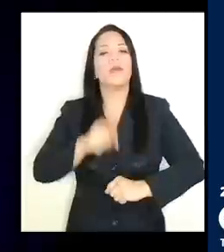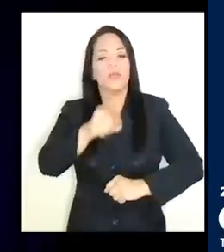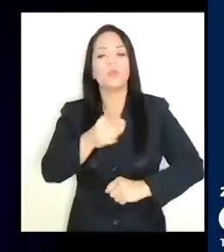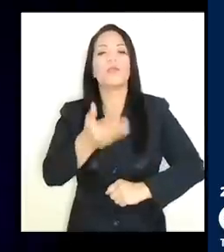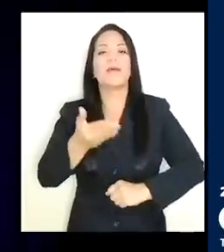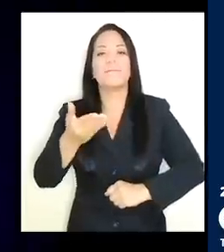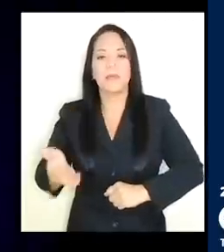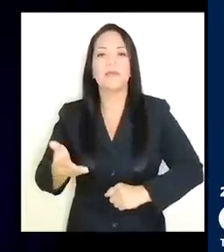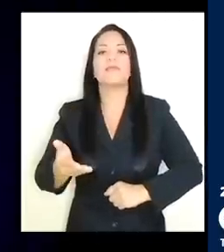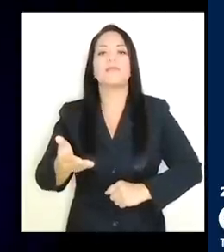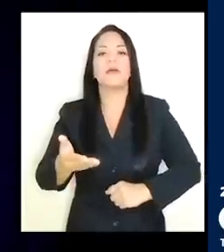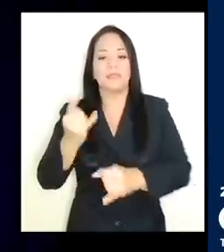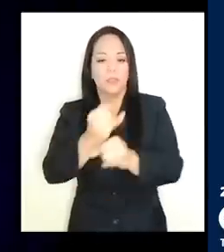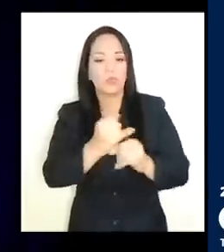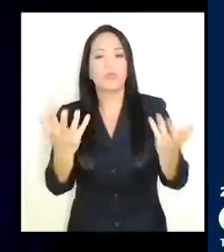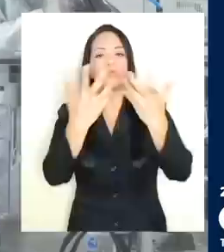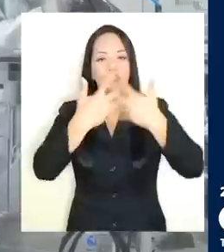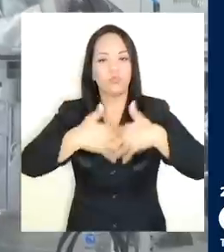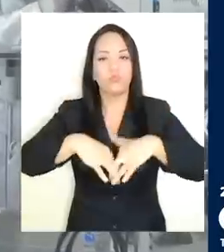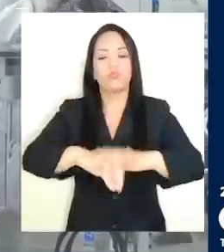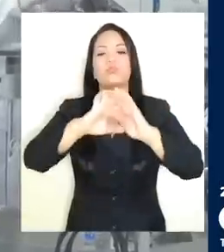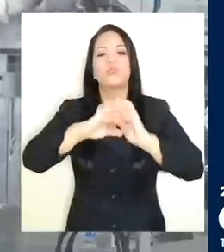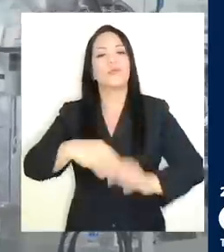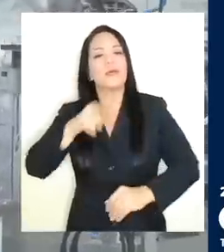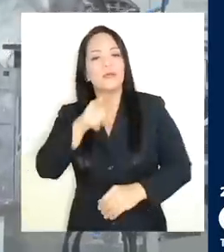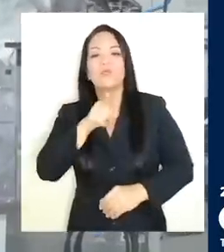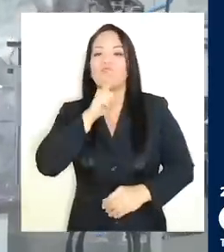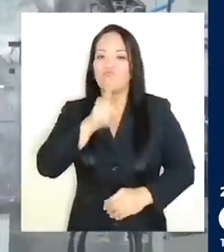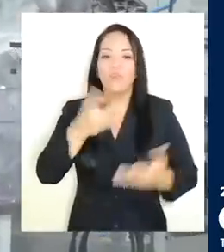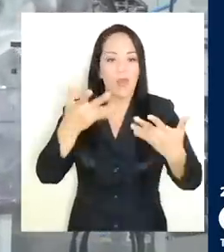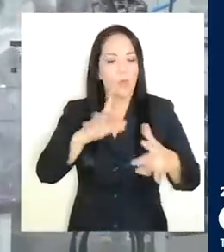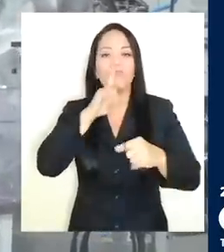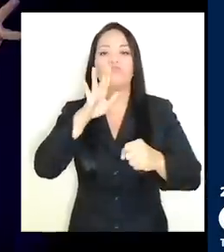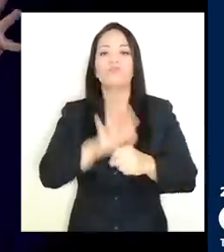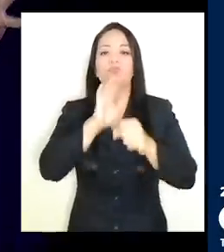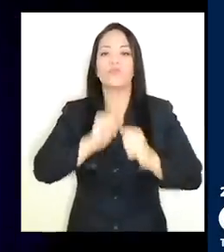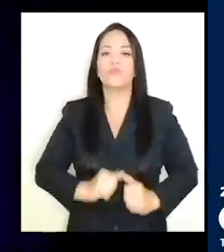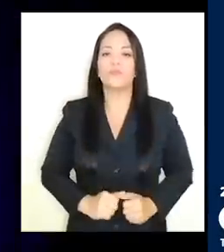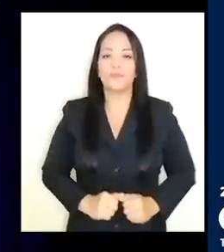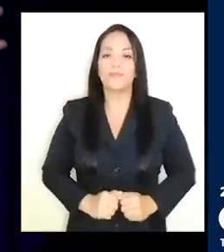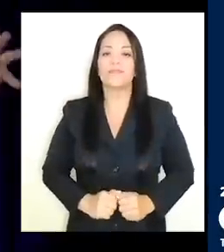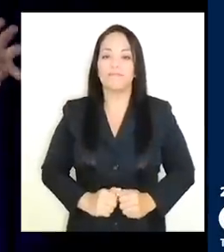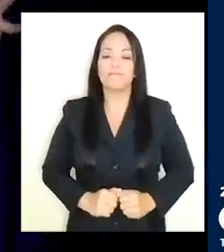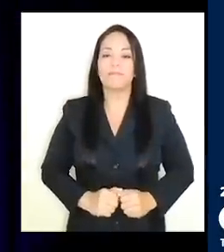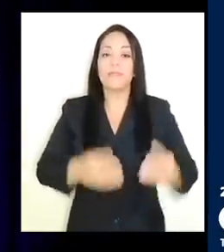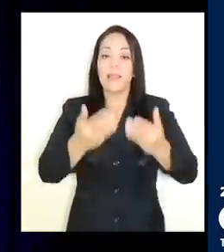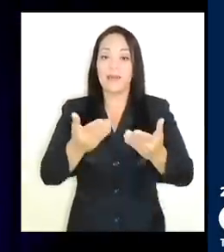herramienta articulada, es realidad. Las